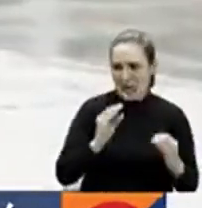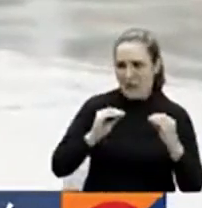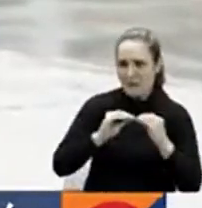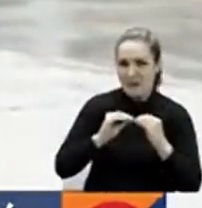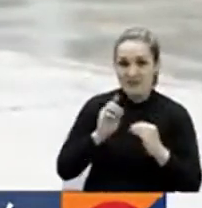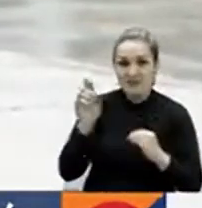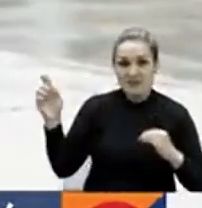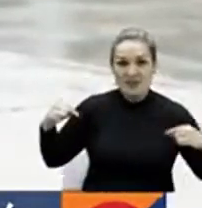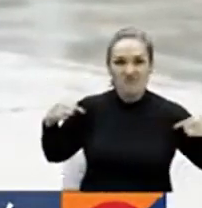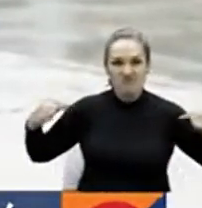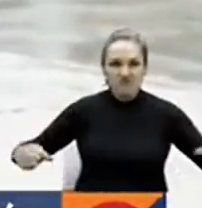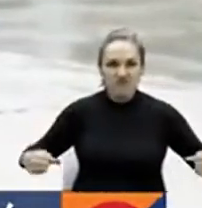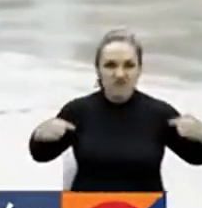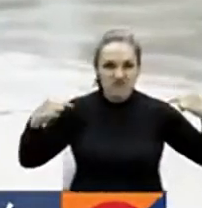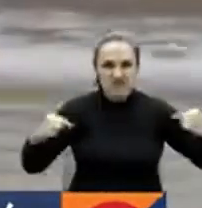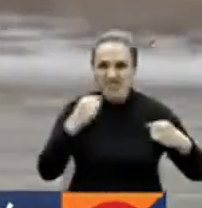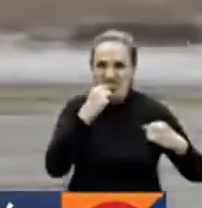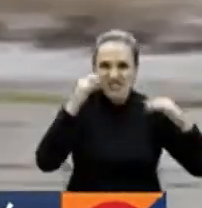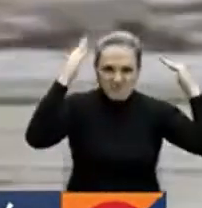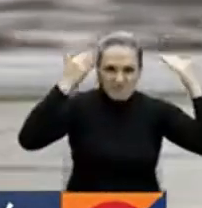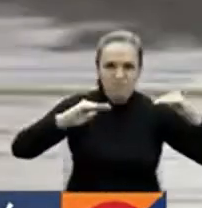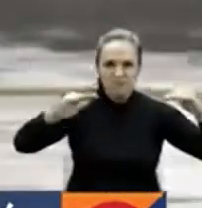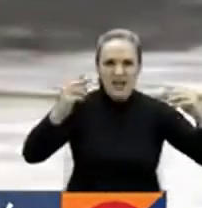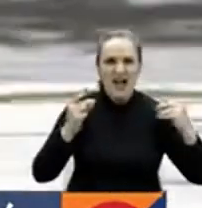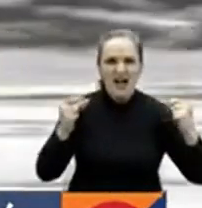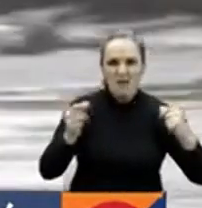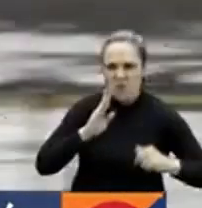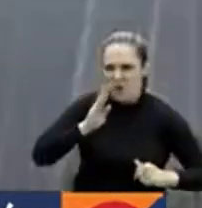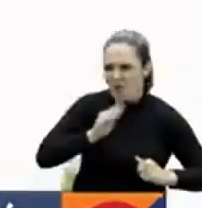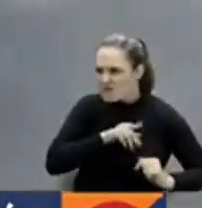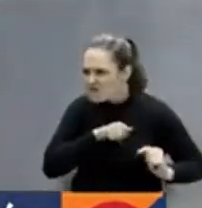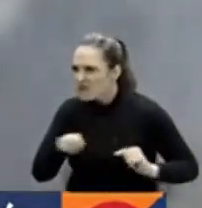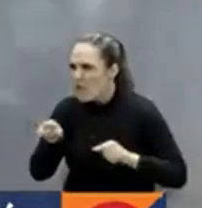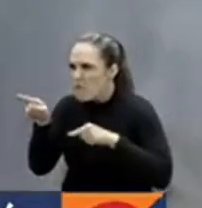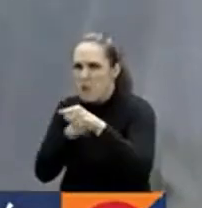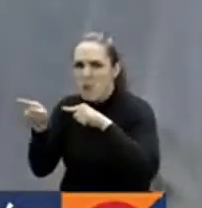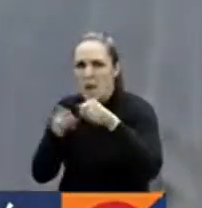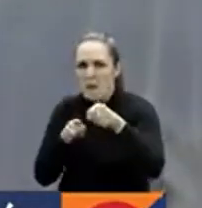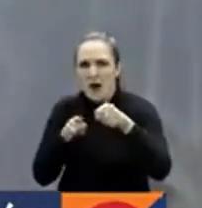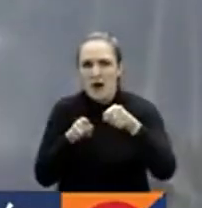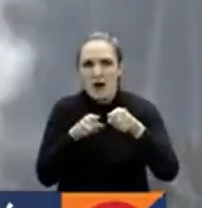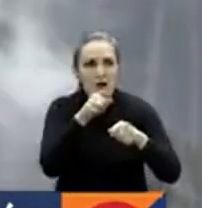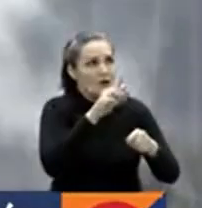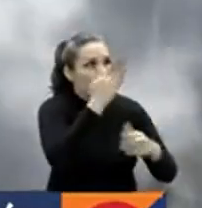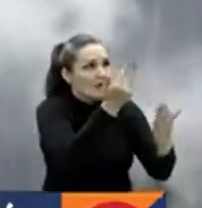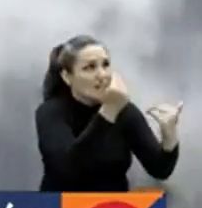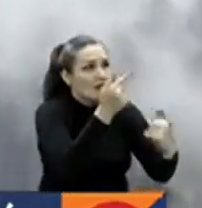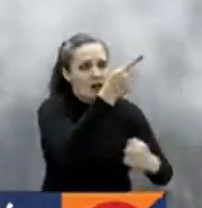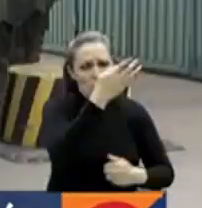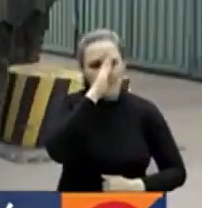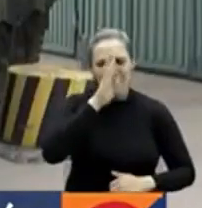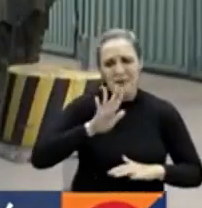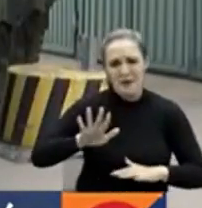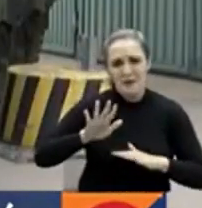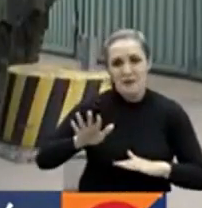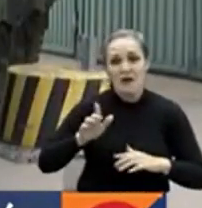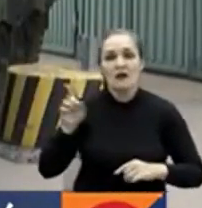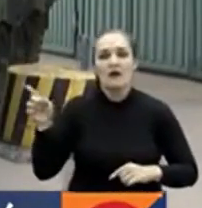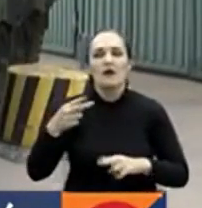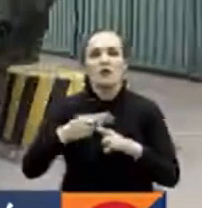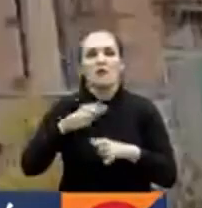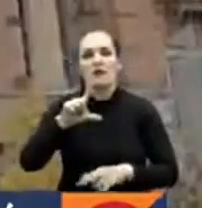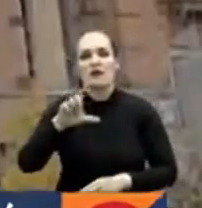estos carros de combate que garantizan movilidad y a su vez potencia. Los Lepard II,